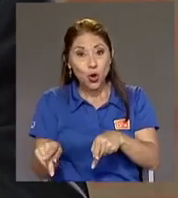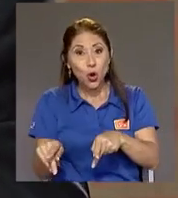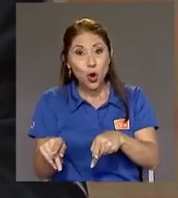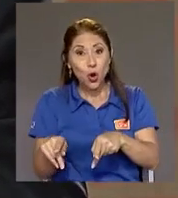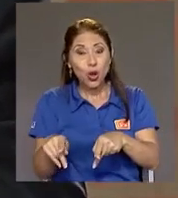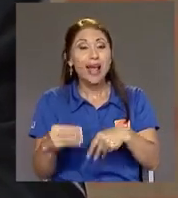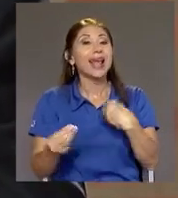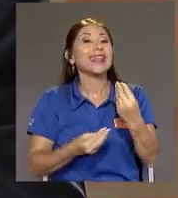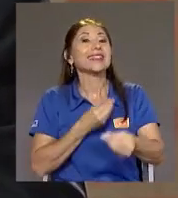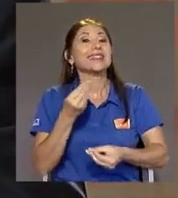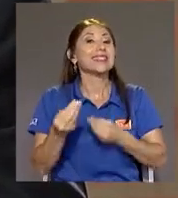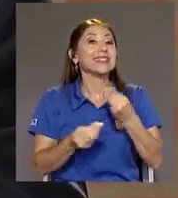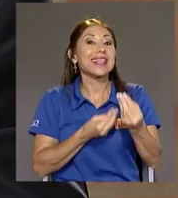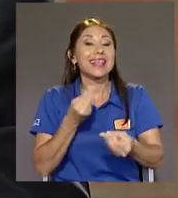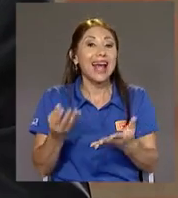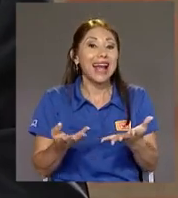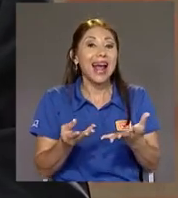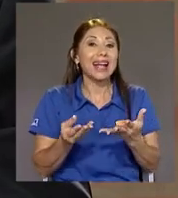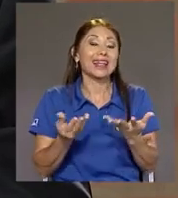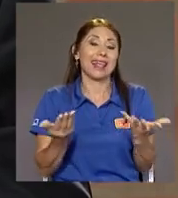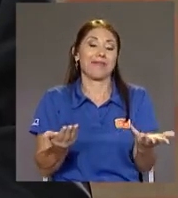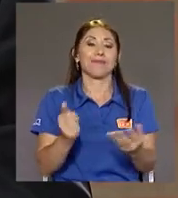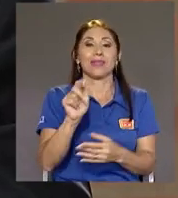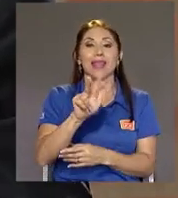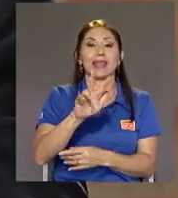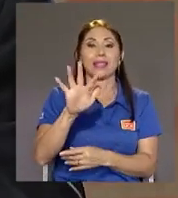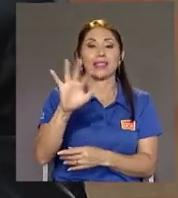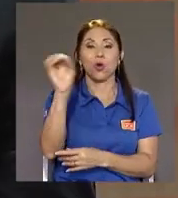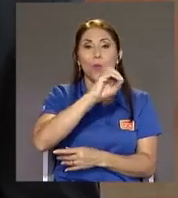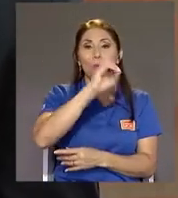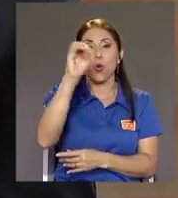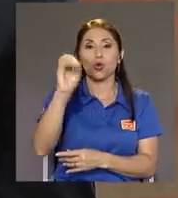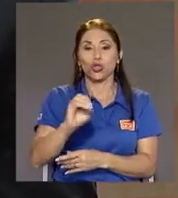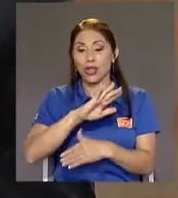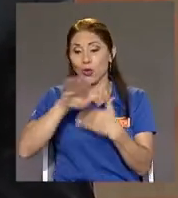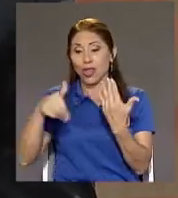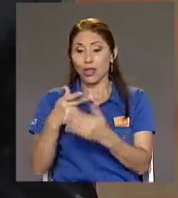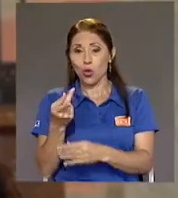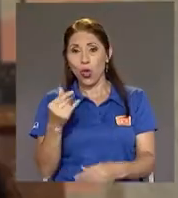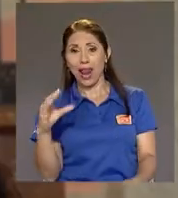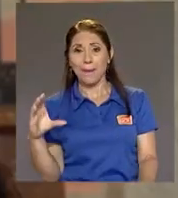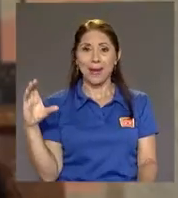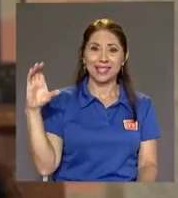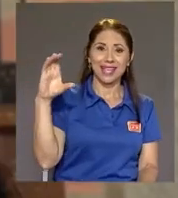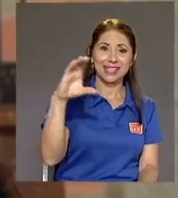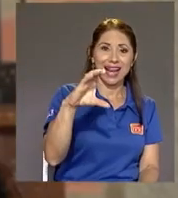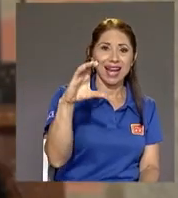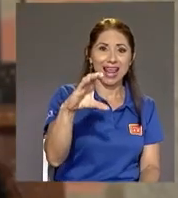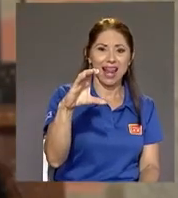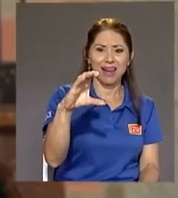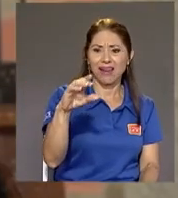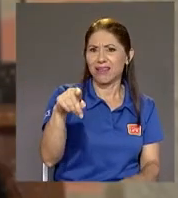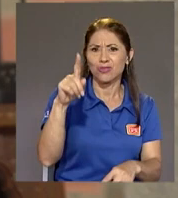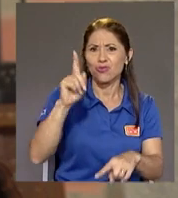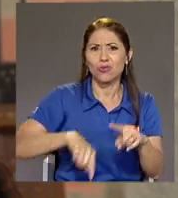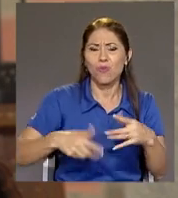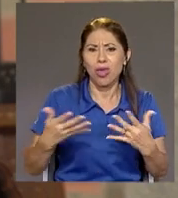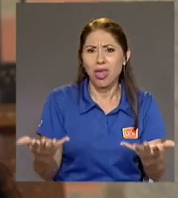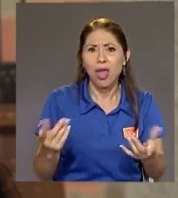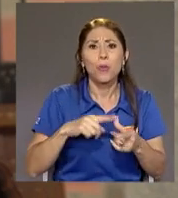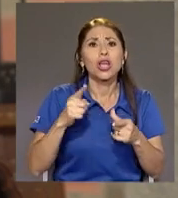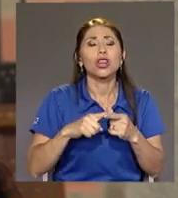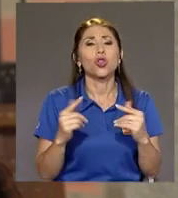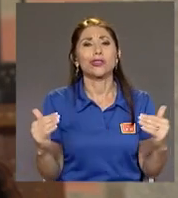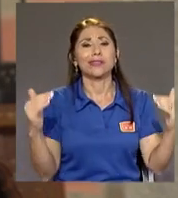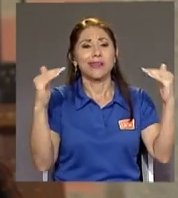35% De la masa salarial Eso es lo que es insostenible Porque entonces Tienes una brecha De